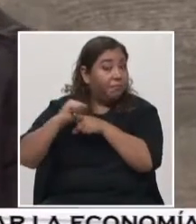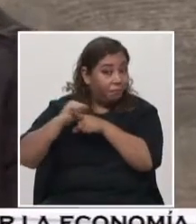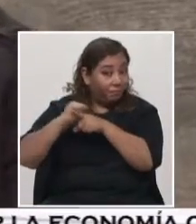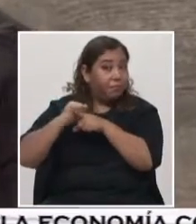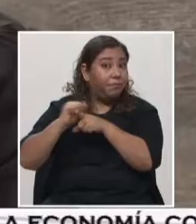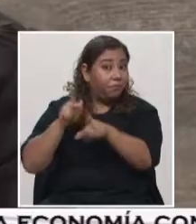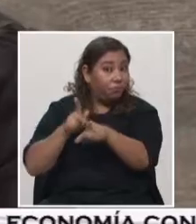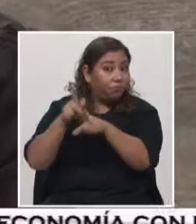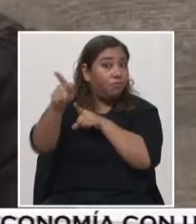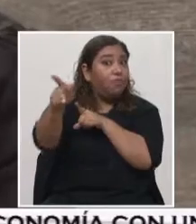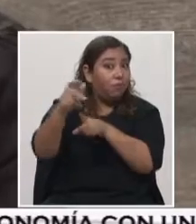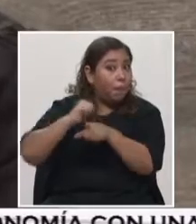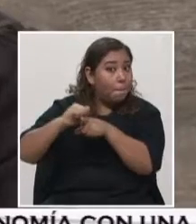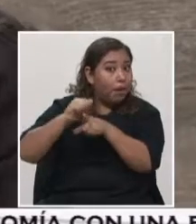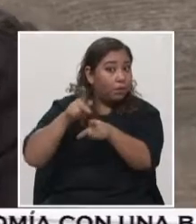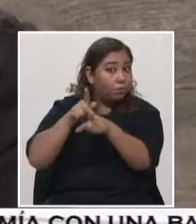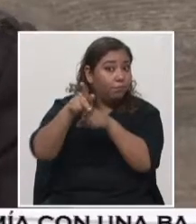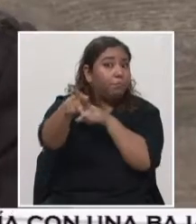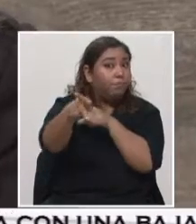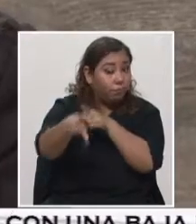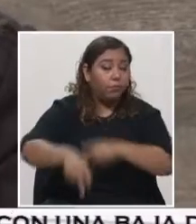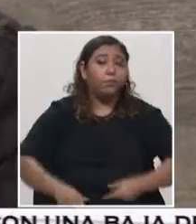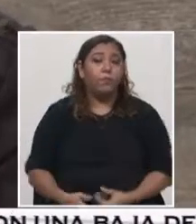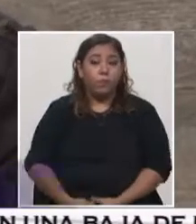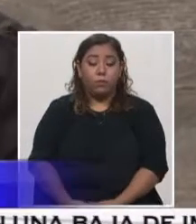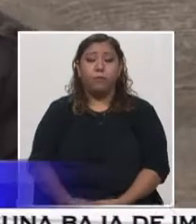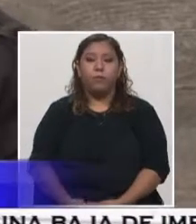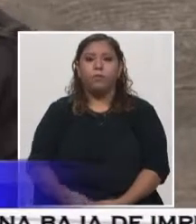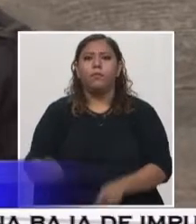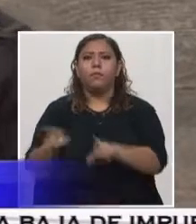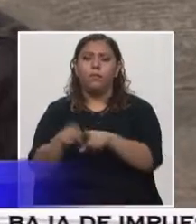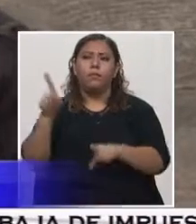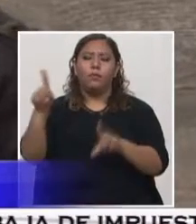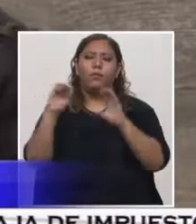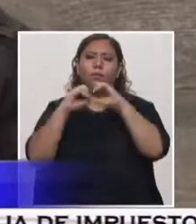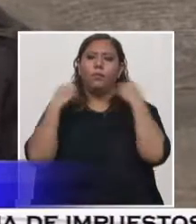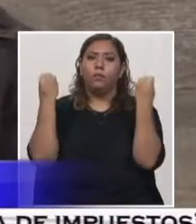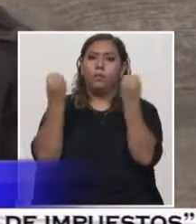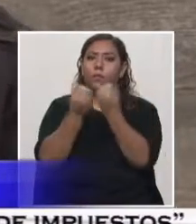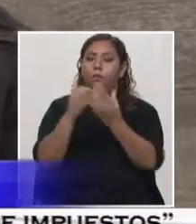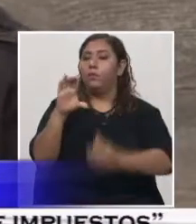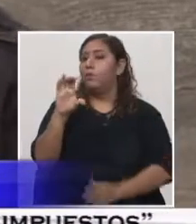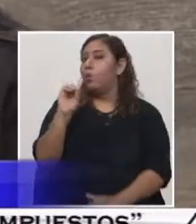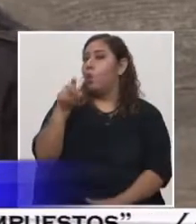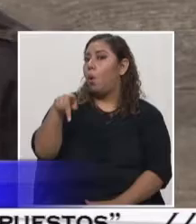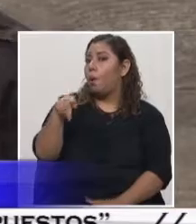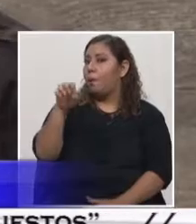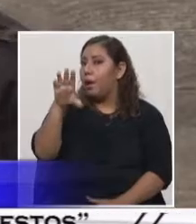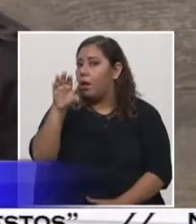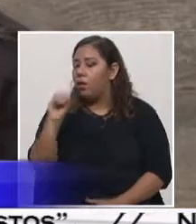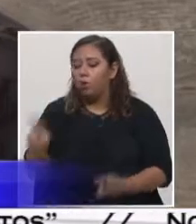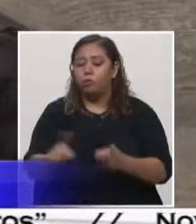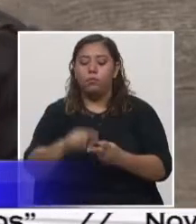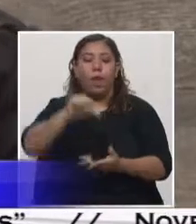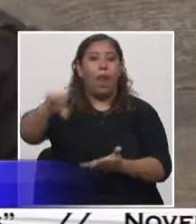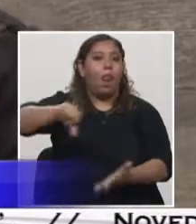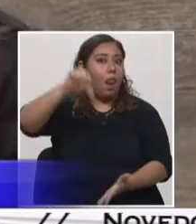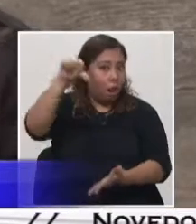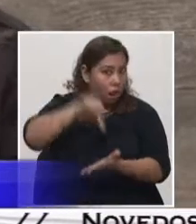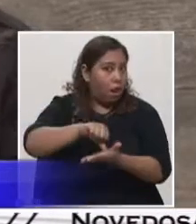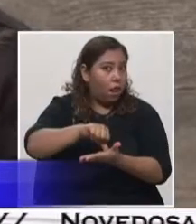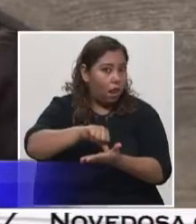instituciones y también desarrollan en organizaciones como COPECO, como la Alcaldía, que tienen estas unidades